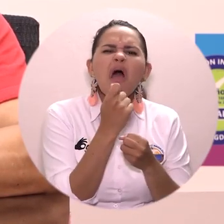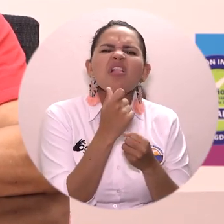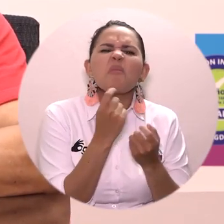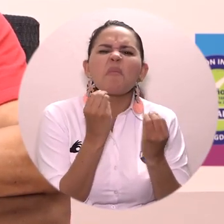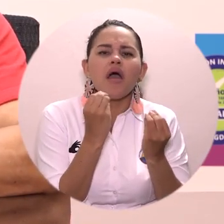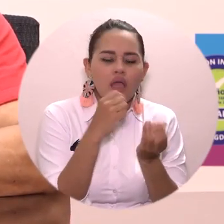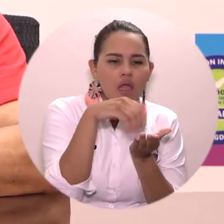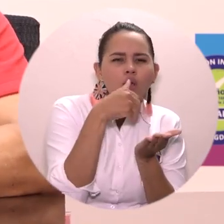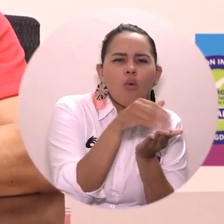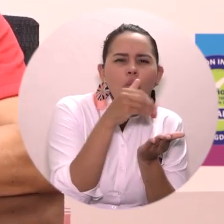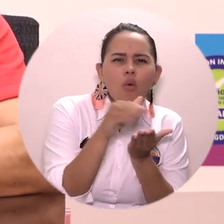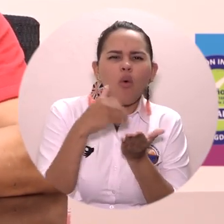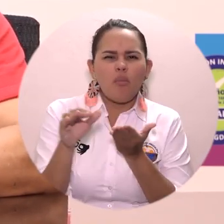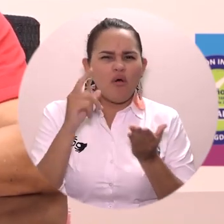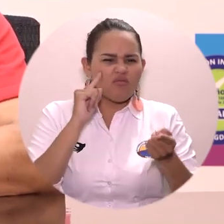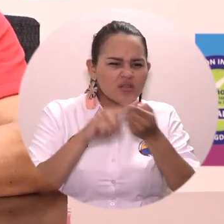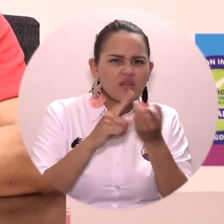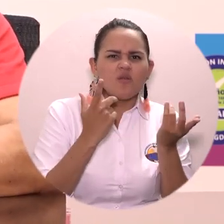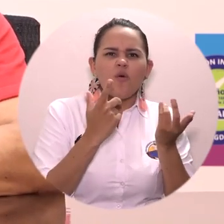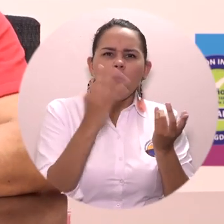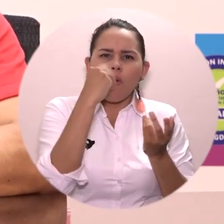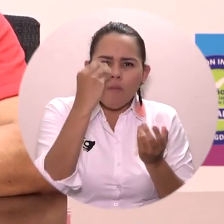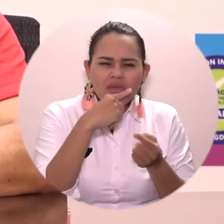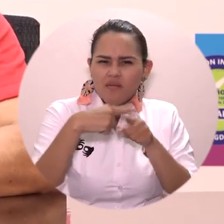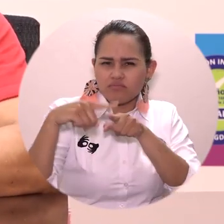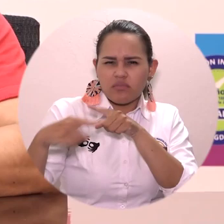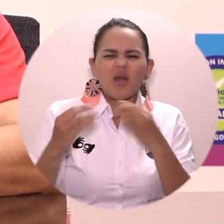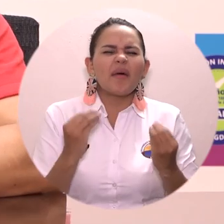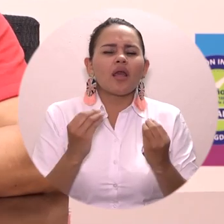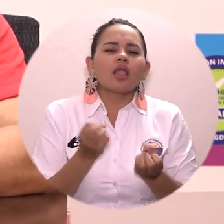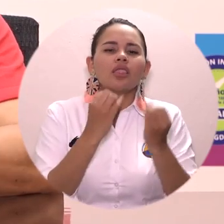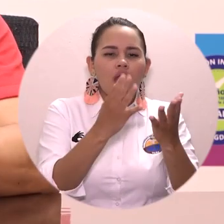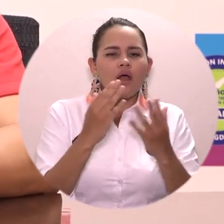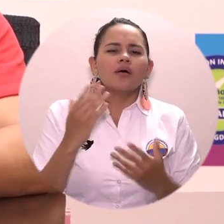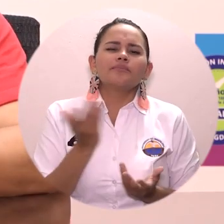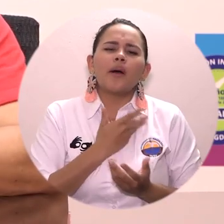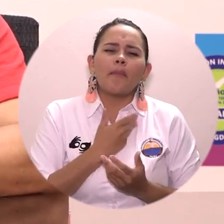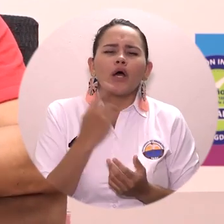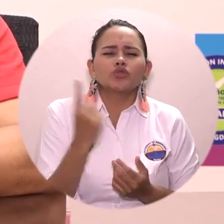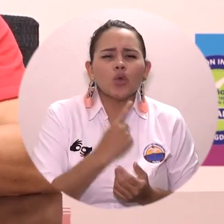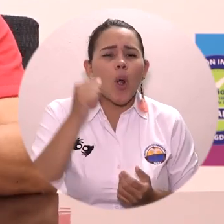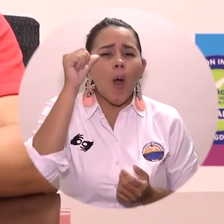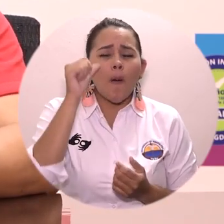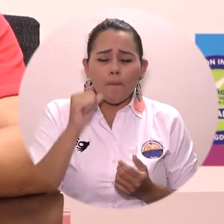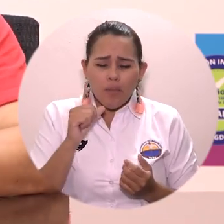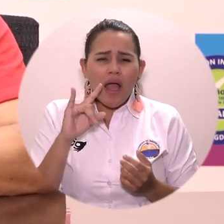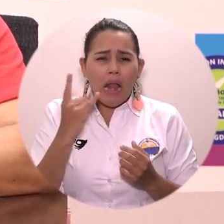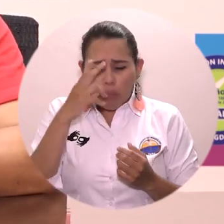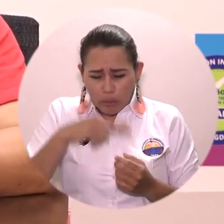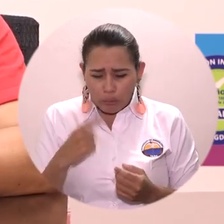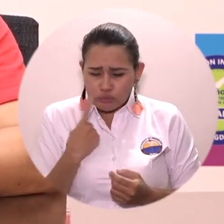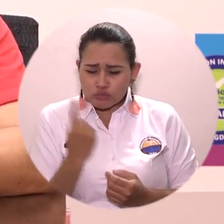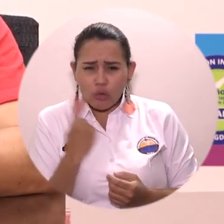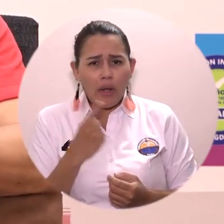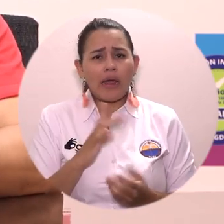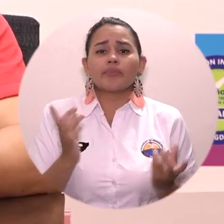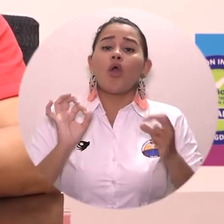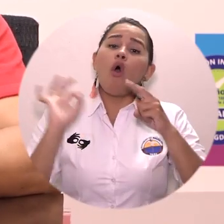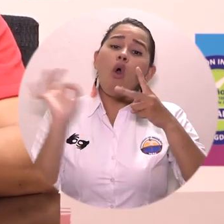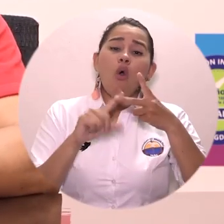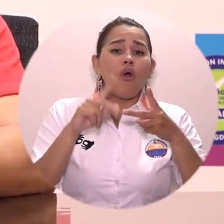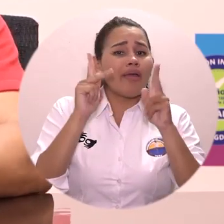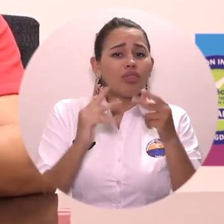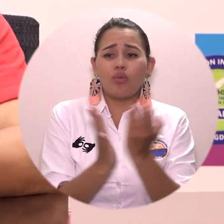mercados que se distribuyan fundamentalmente para los estudiantes madres cabeza de familia, estudiantes padres cabeza de familia,